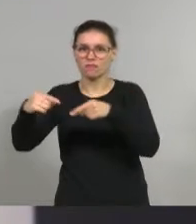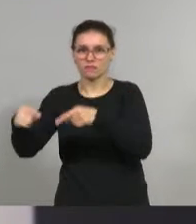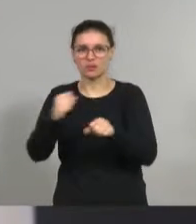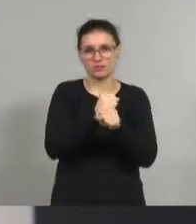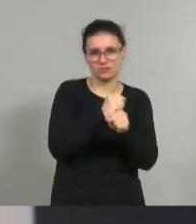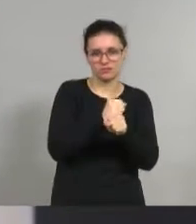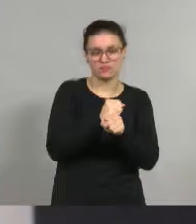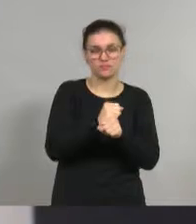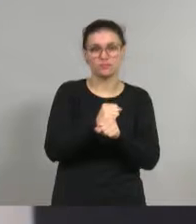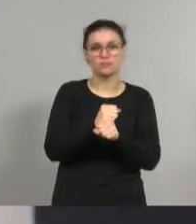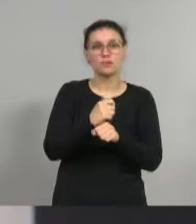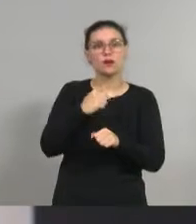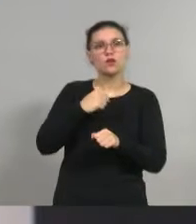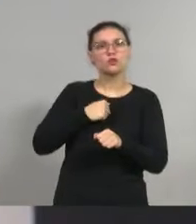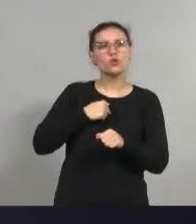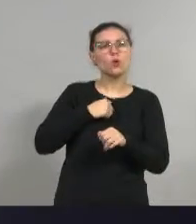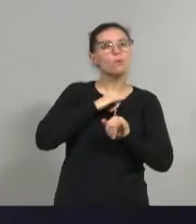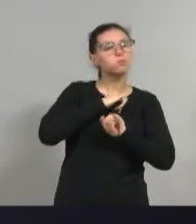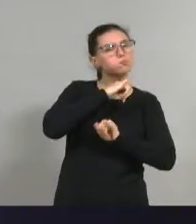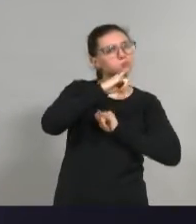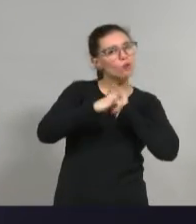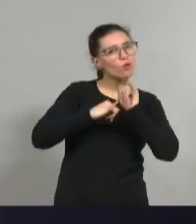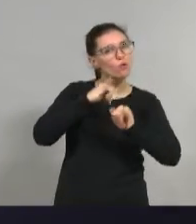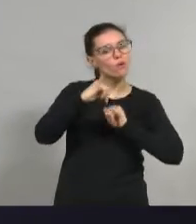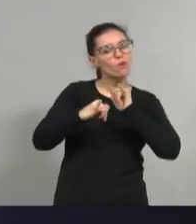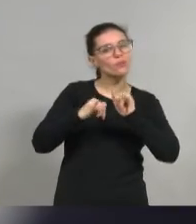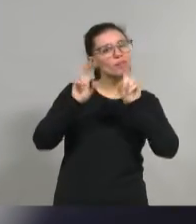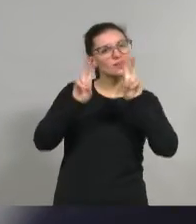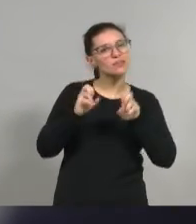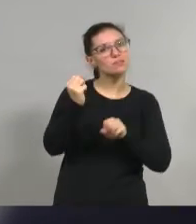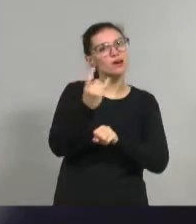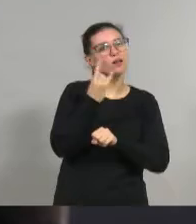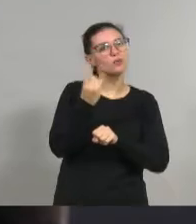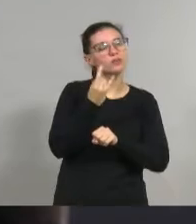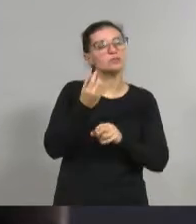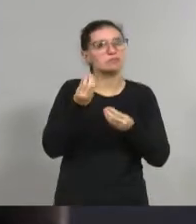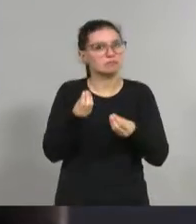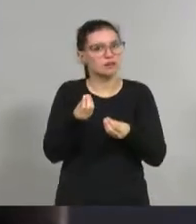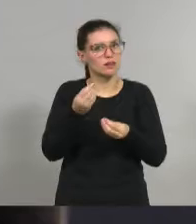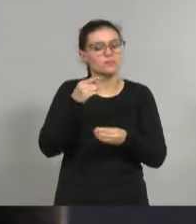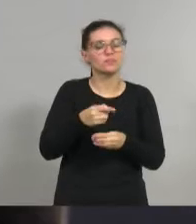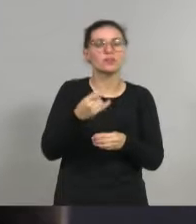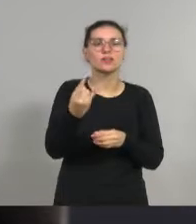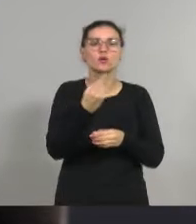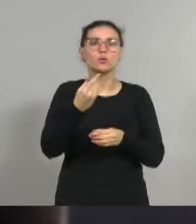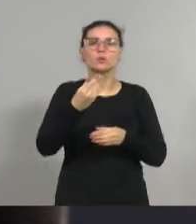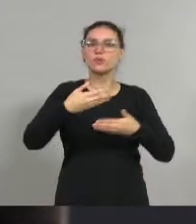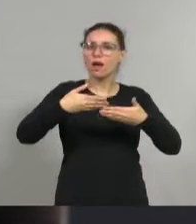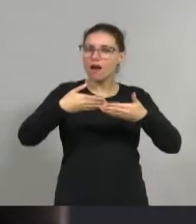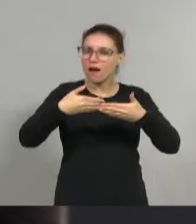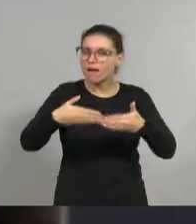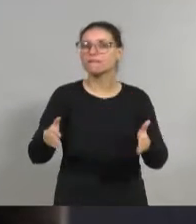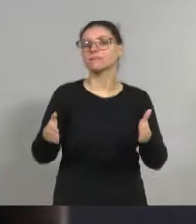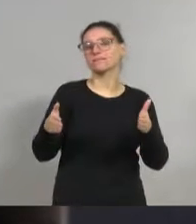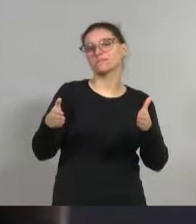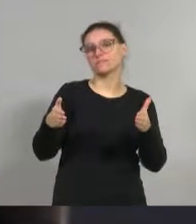Lo que yo siempre intento transmitir de la universidad es que esta idea de una universidad abierta, siempre me